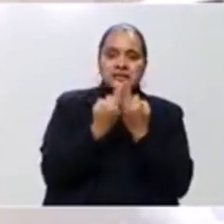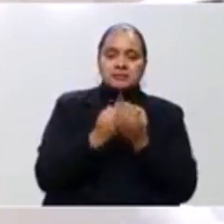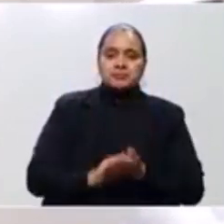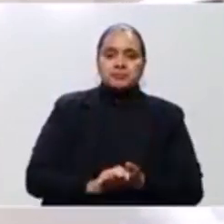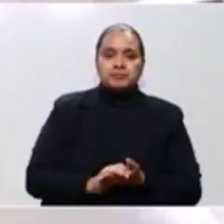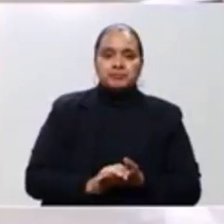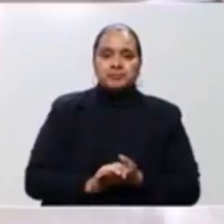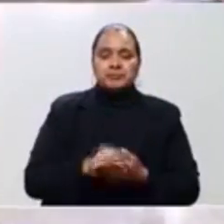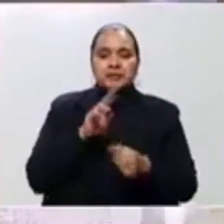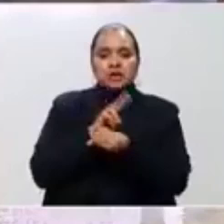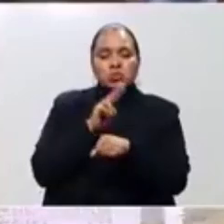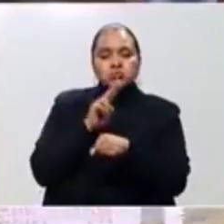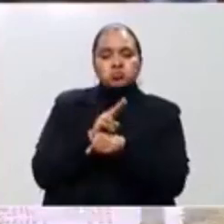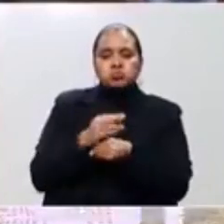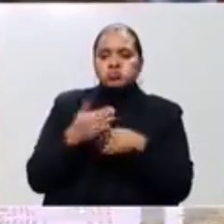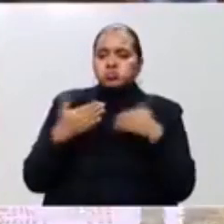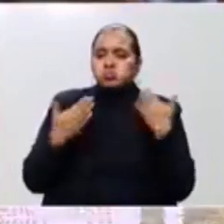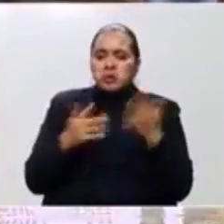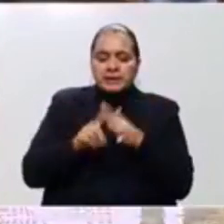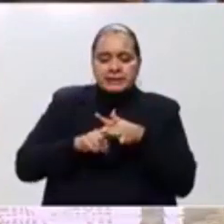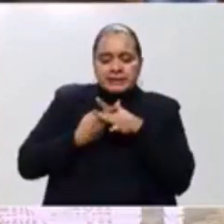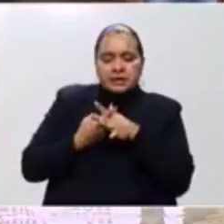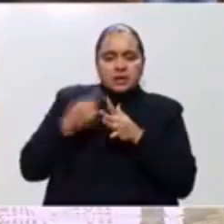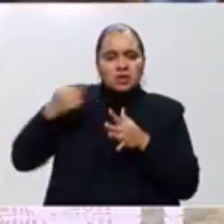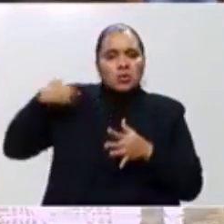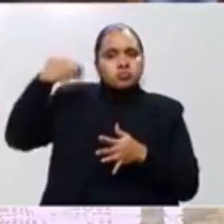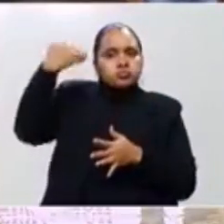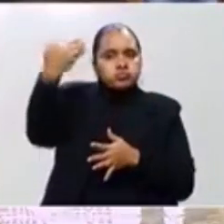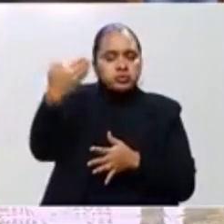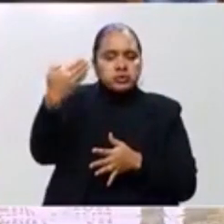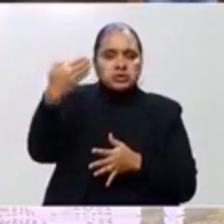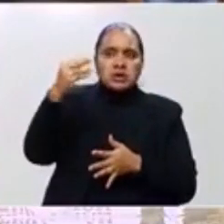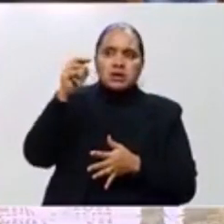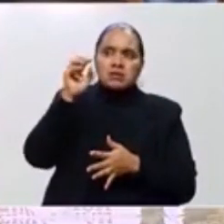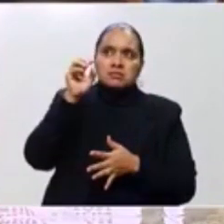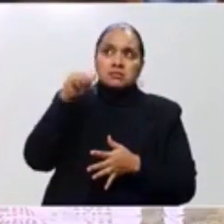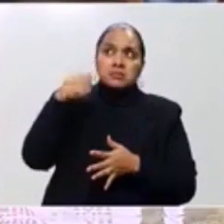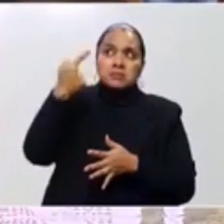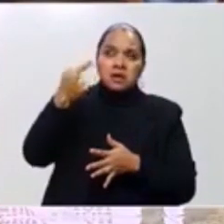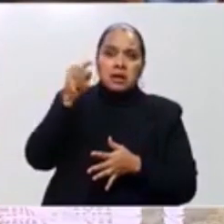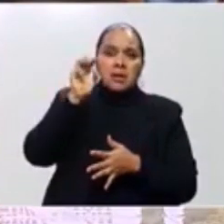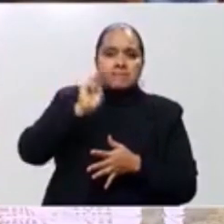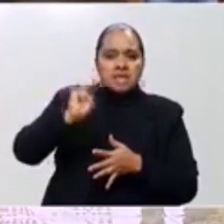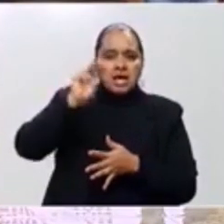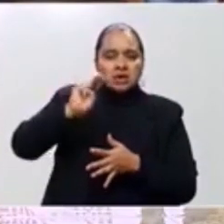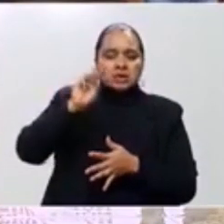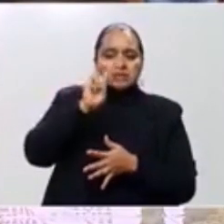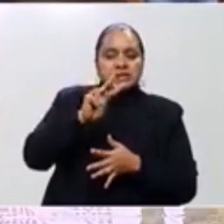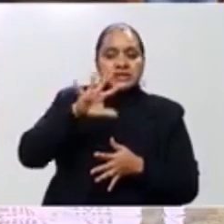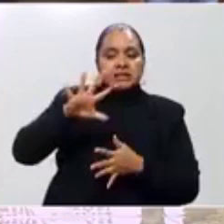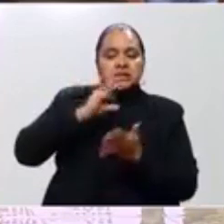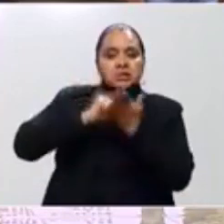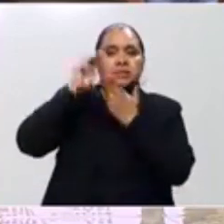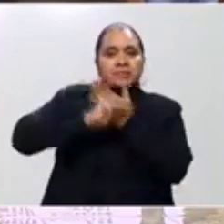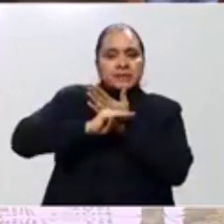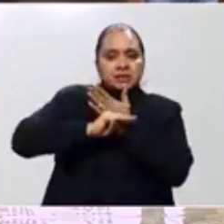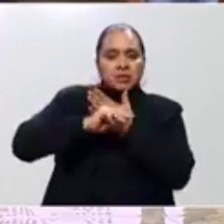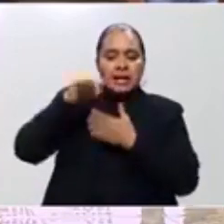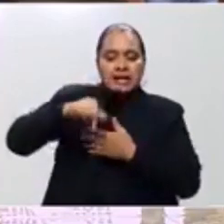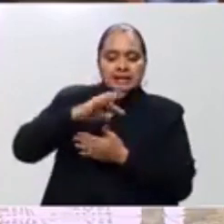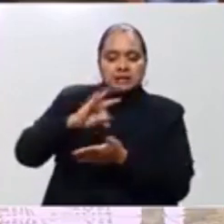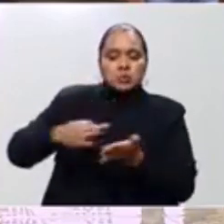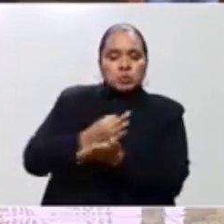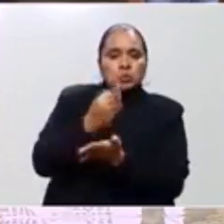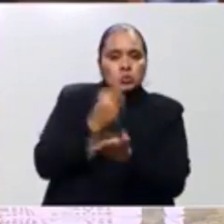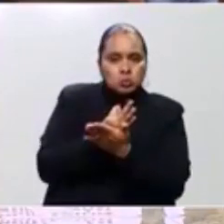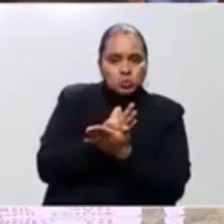Iniciamos la distribución pasado mañana, como lo habíamos anunciado, es decir, este miércoles 25 de marzo, aquí en el Distrito